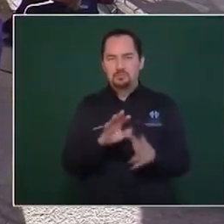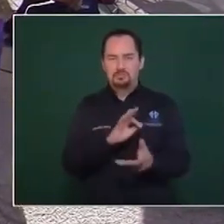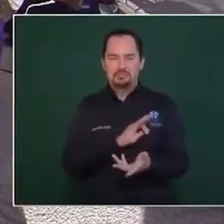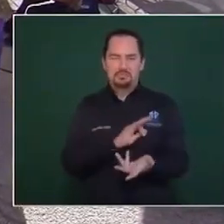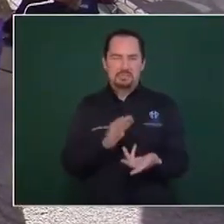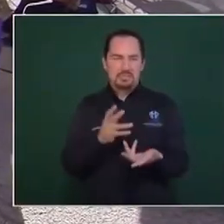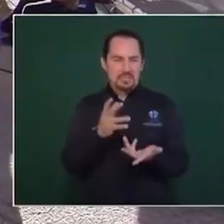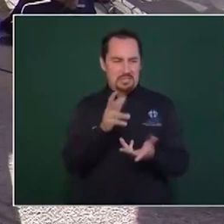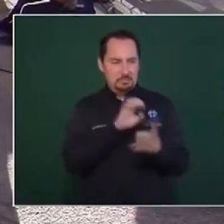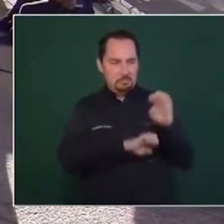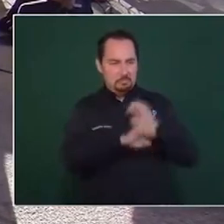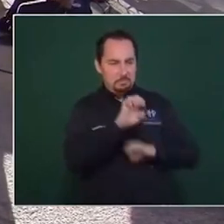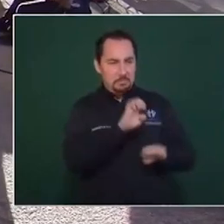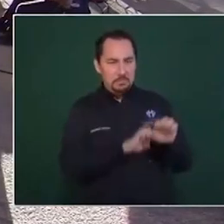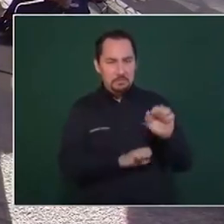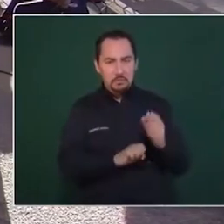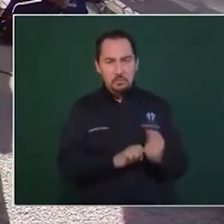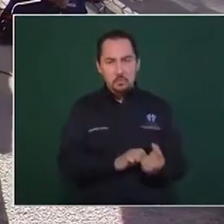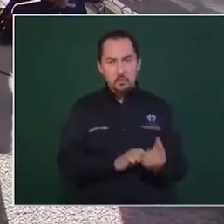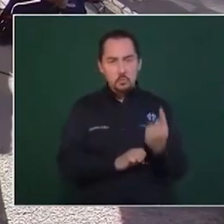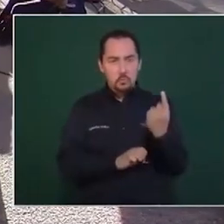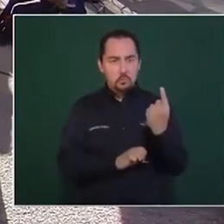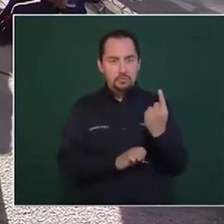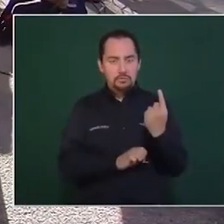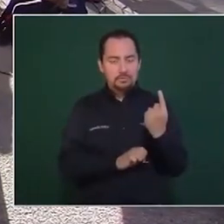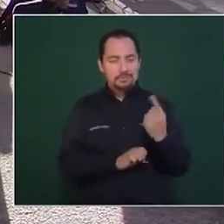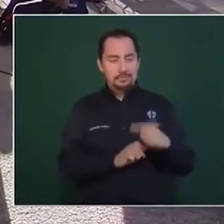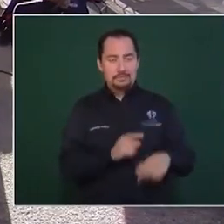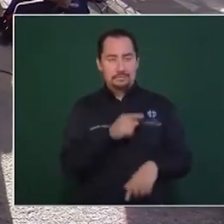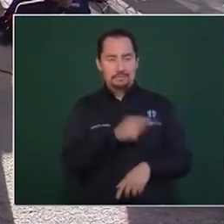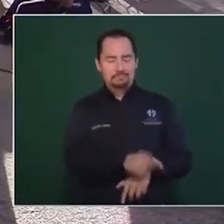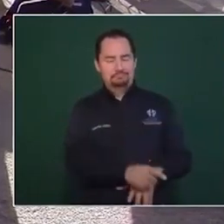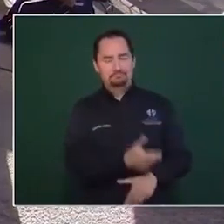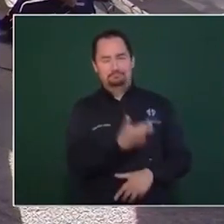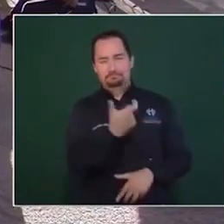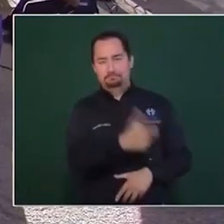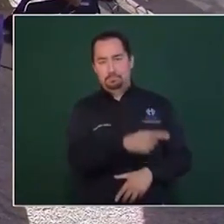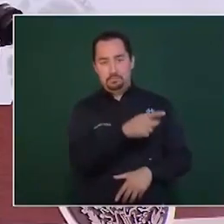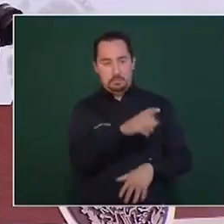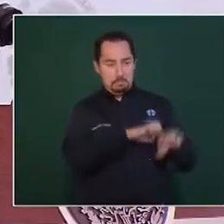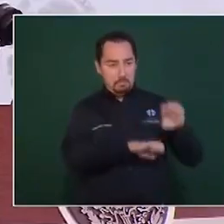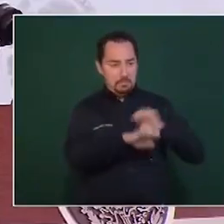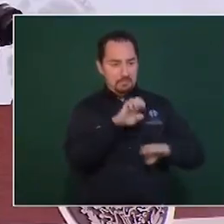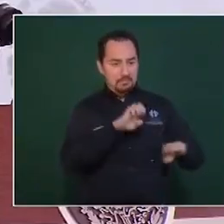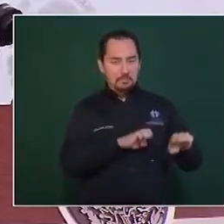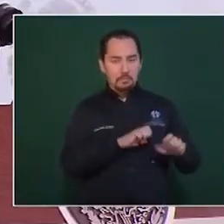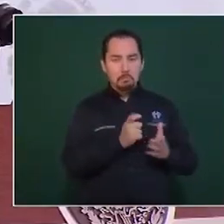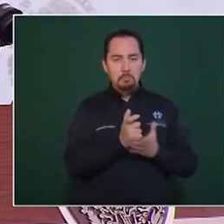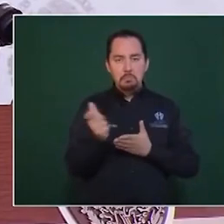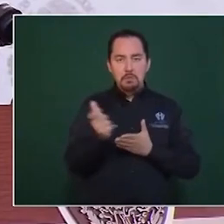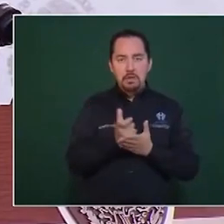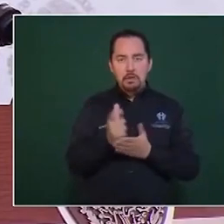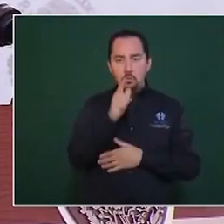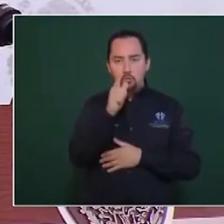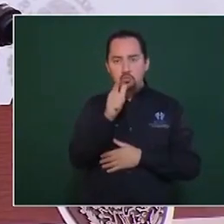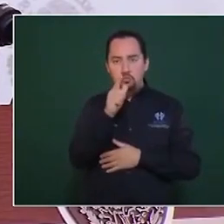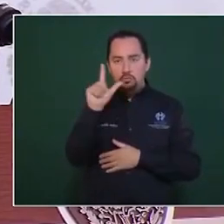una gran corporación económica, financiera, pague menos luz